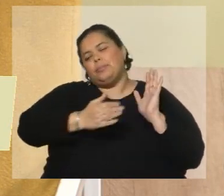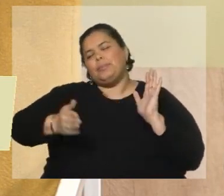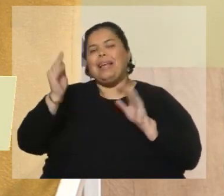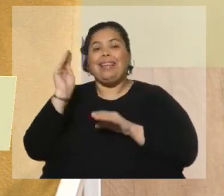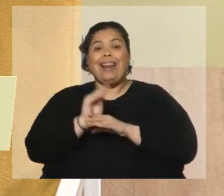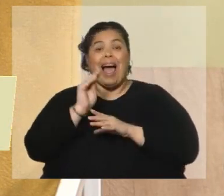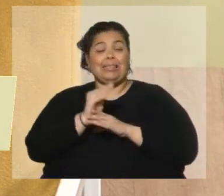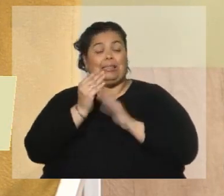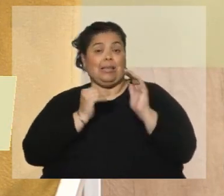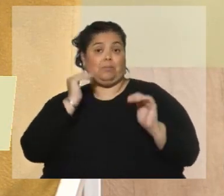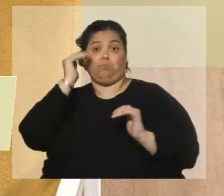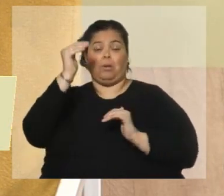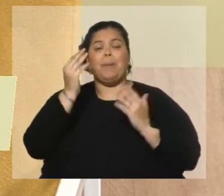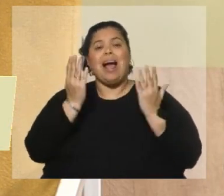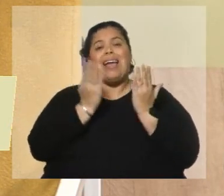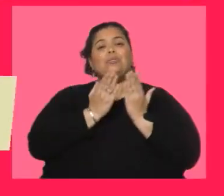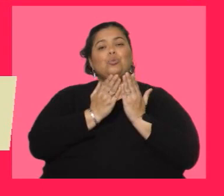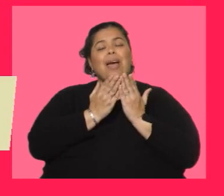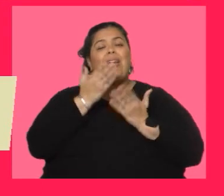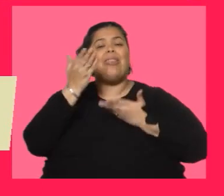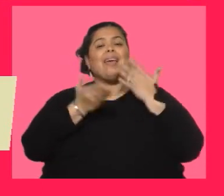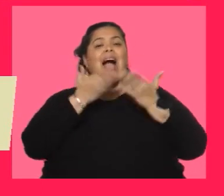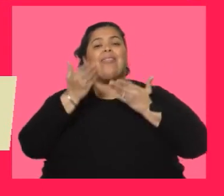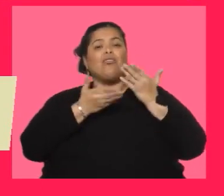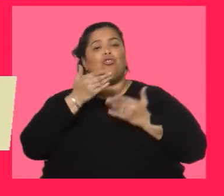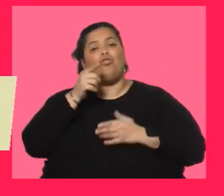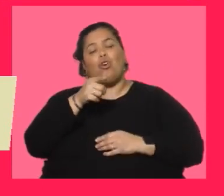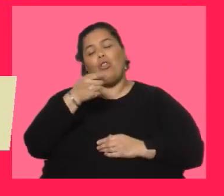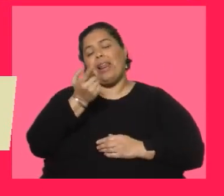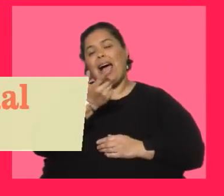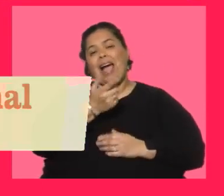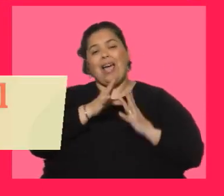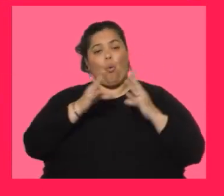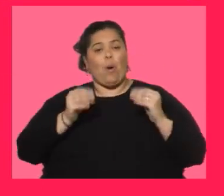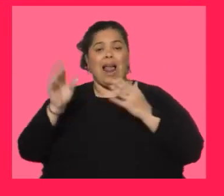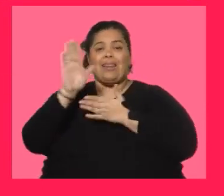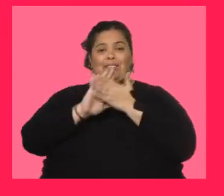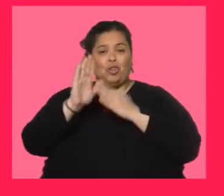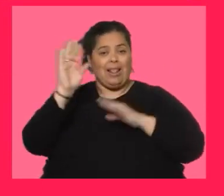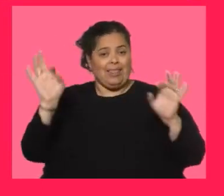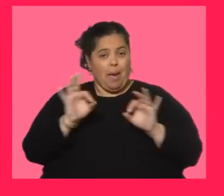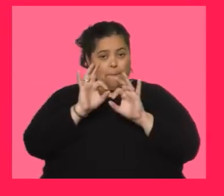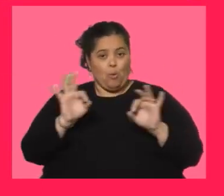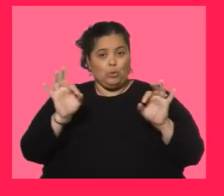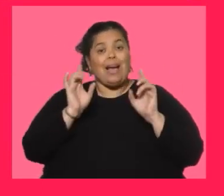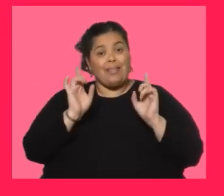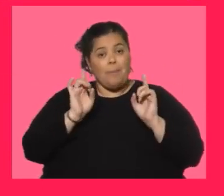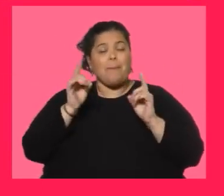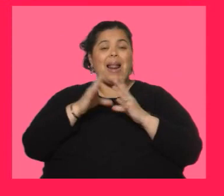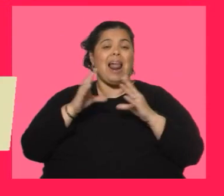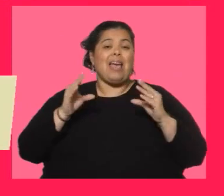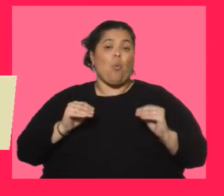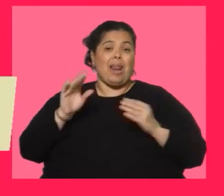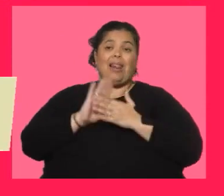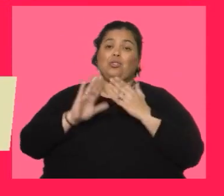estudiantes de canto de la Escuela Universitaria de Música y de la Escuela Nacional de Arte Lírico que van a intervenir este año. Vamos a